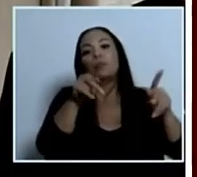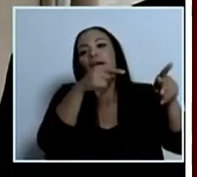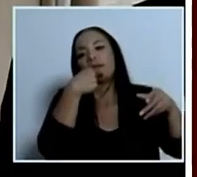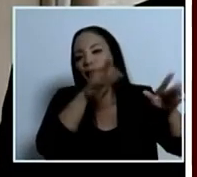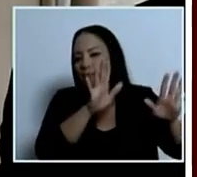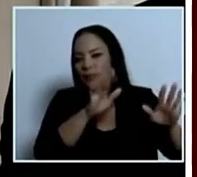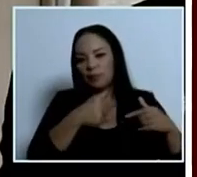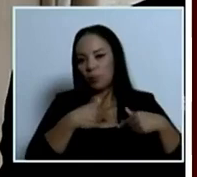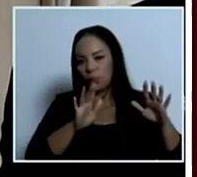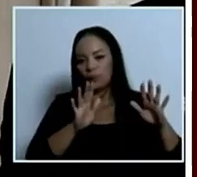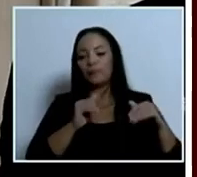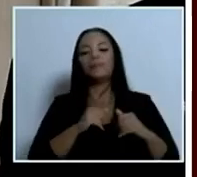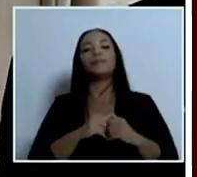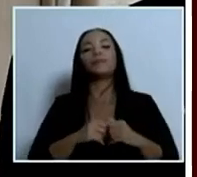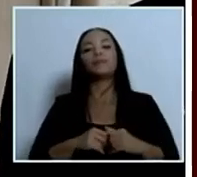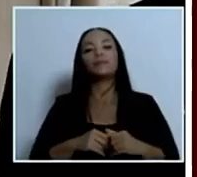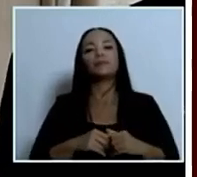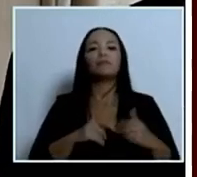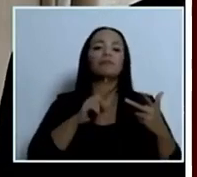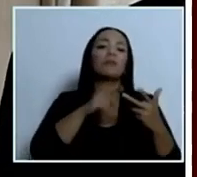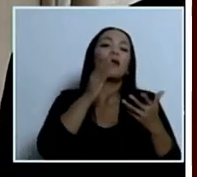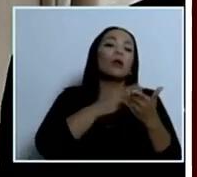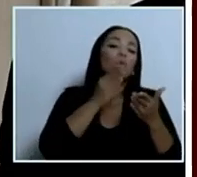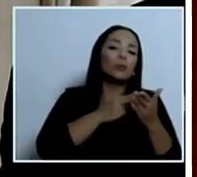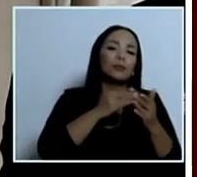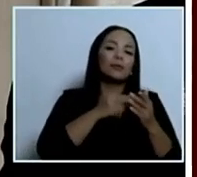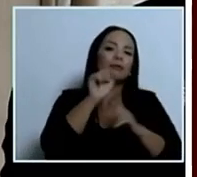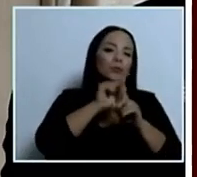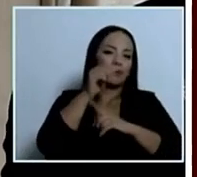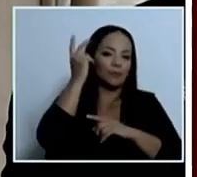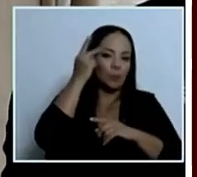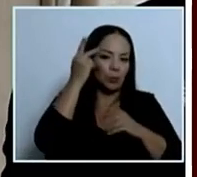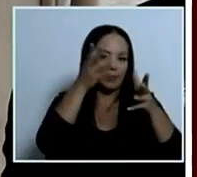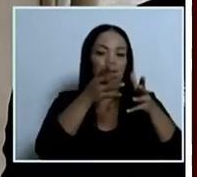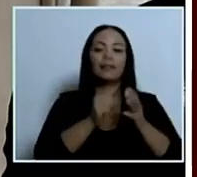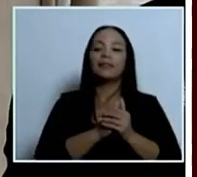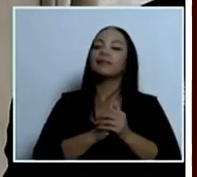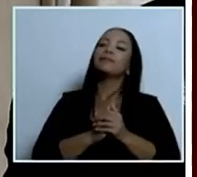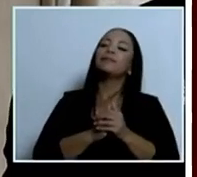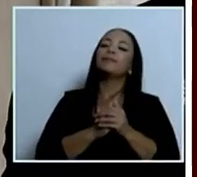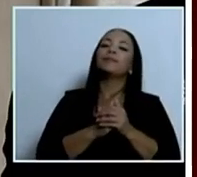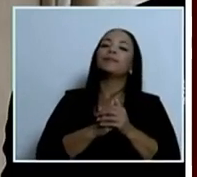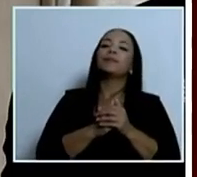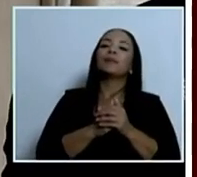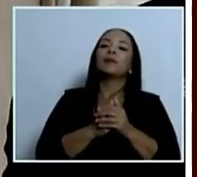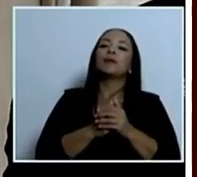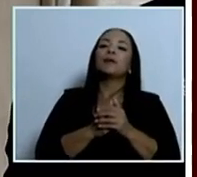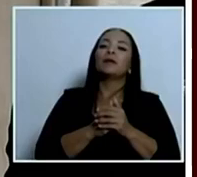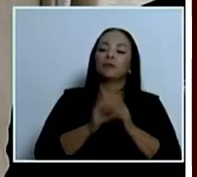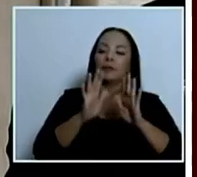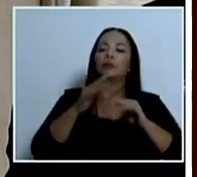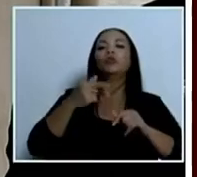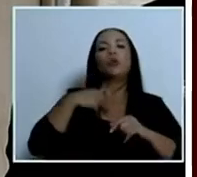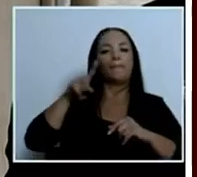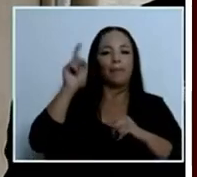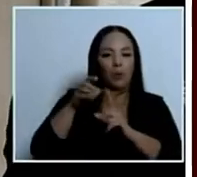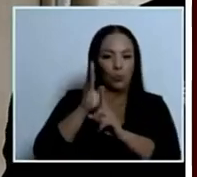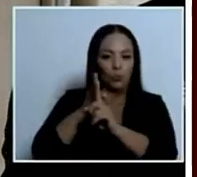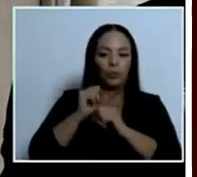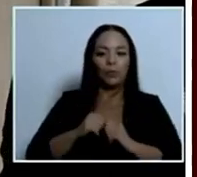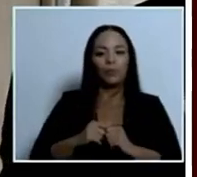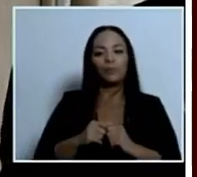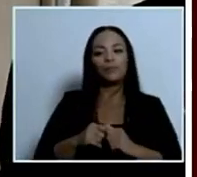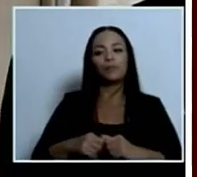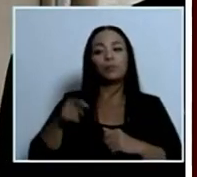y algunos disque políticos la pregunta concreta es usted ha analizado la